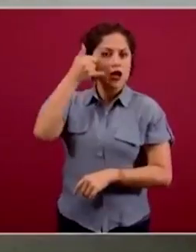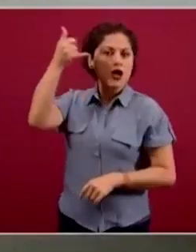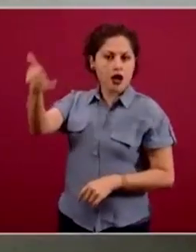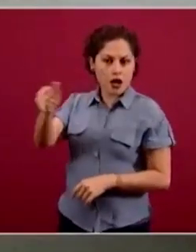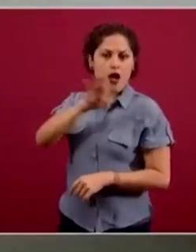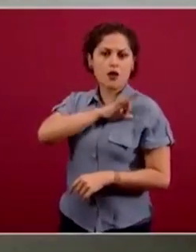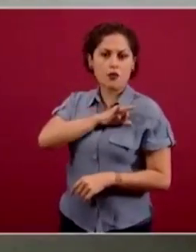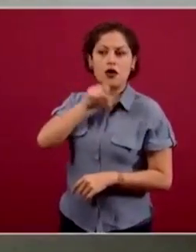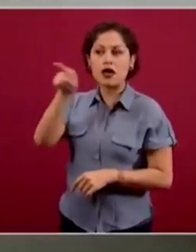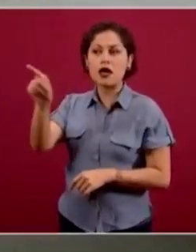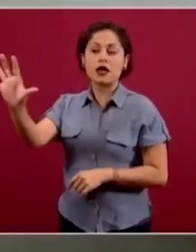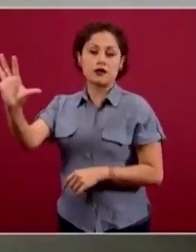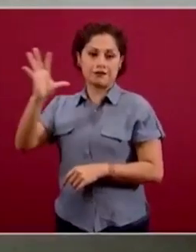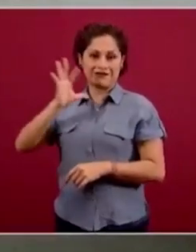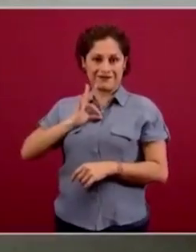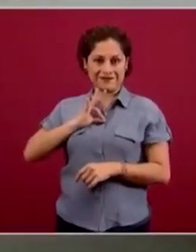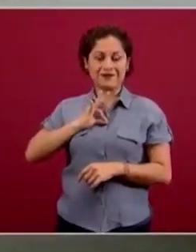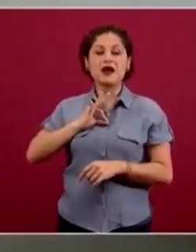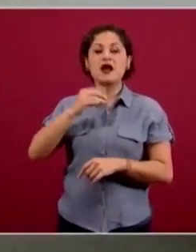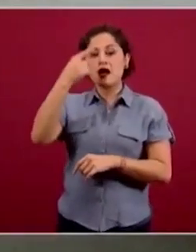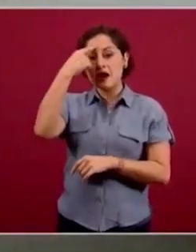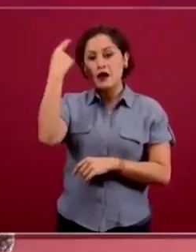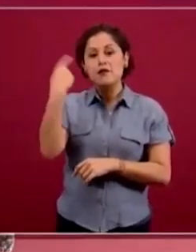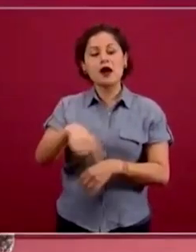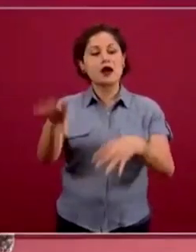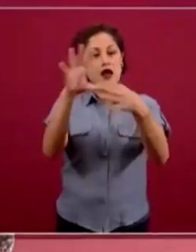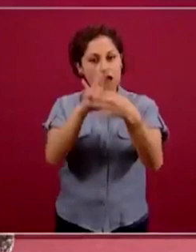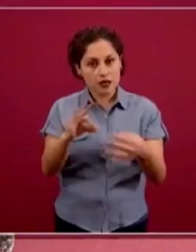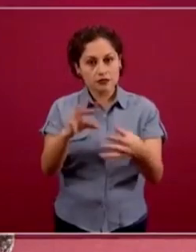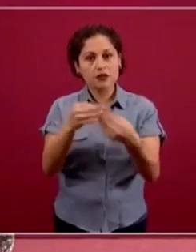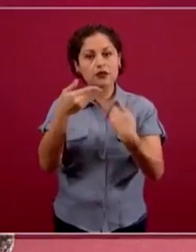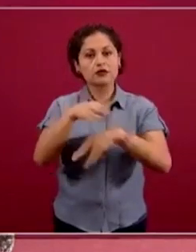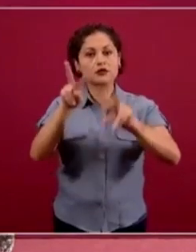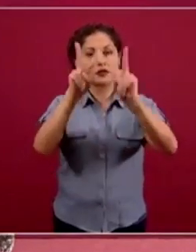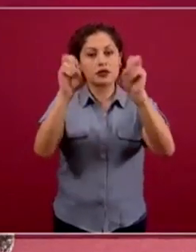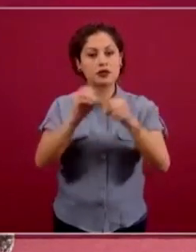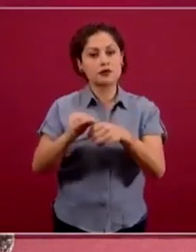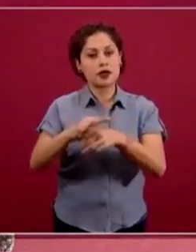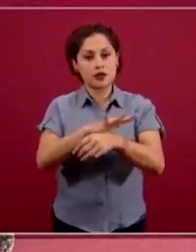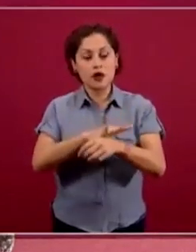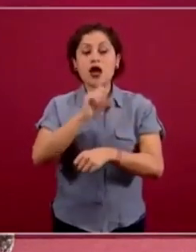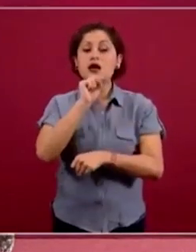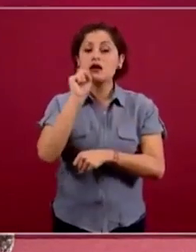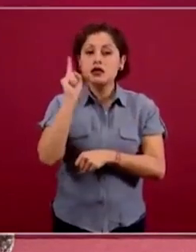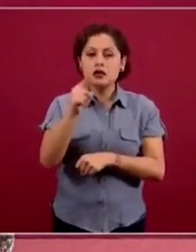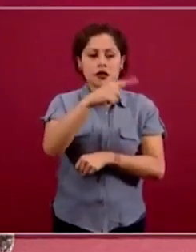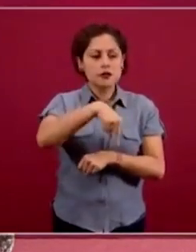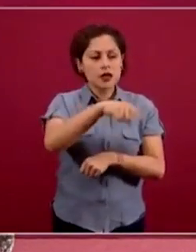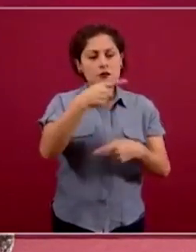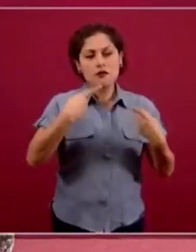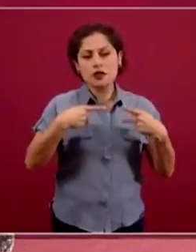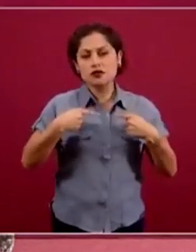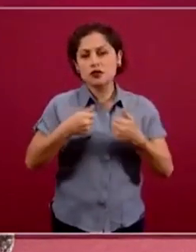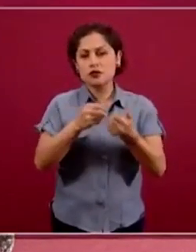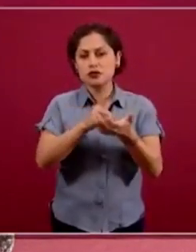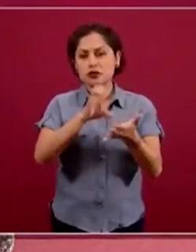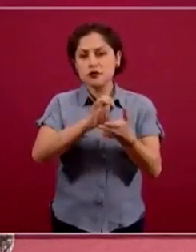en materia de coronavirus, en materia de discapacidad para el manejo también. Y